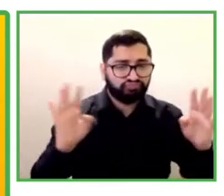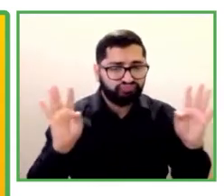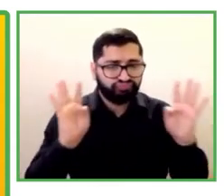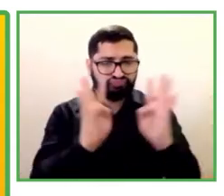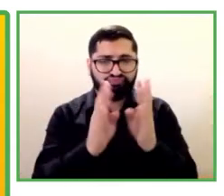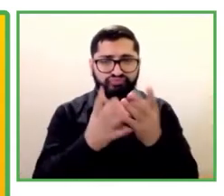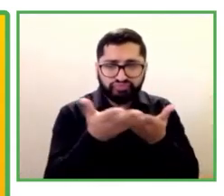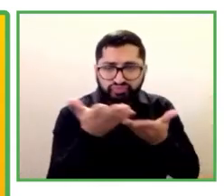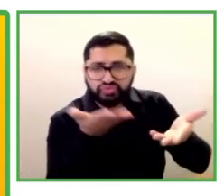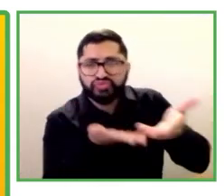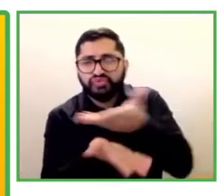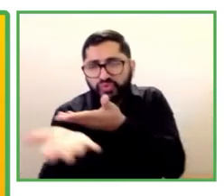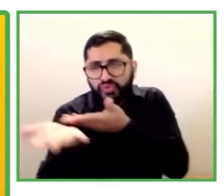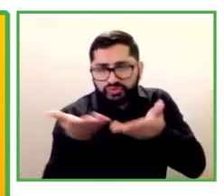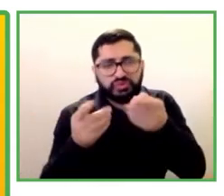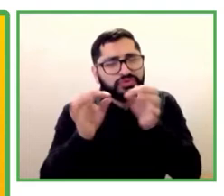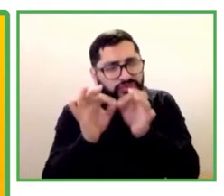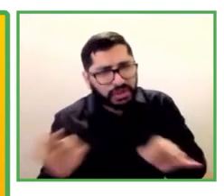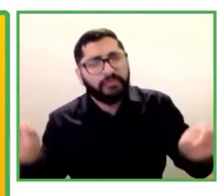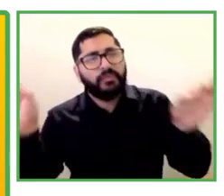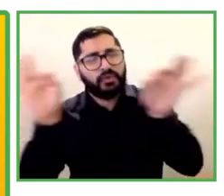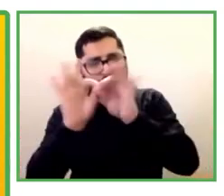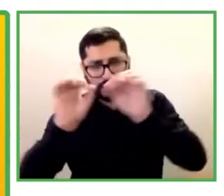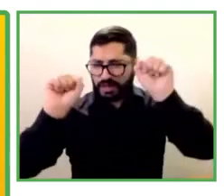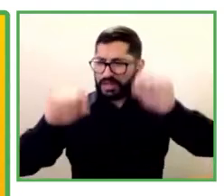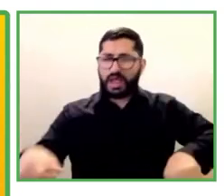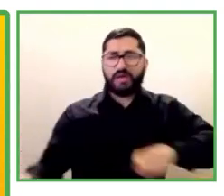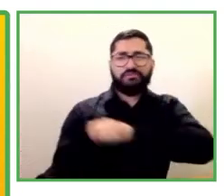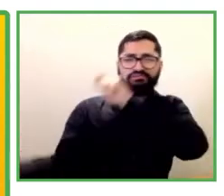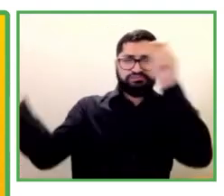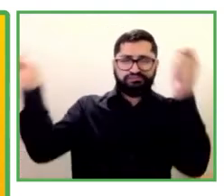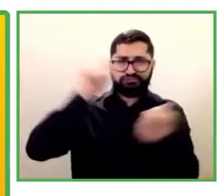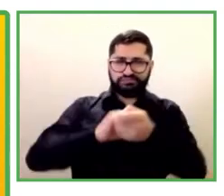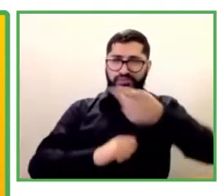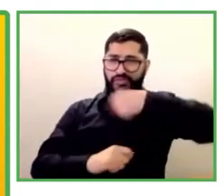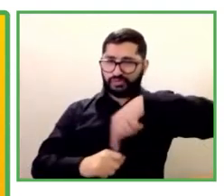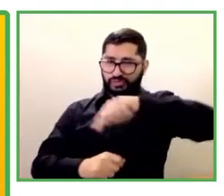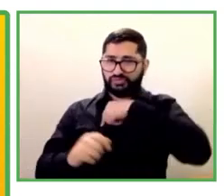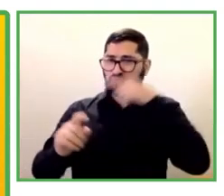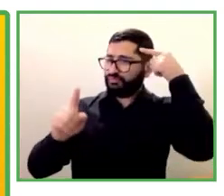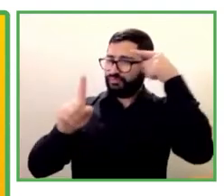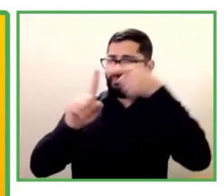giro para nuestro programa de replicación y de crecimiento.